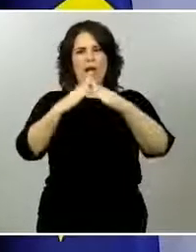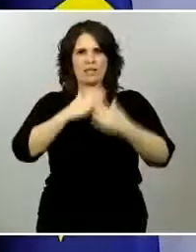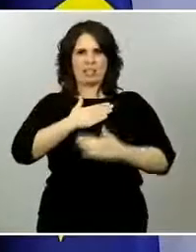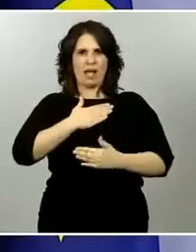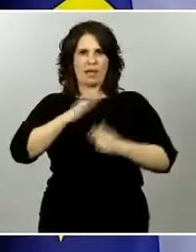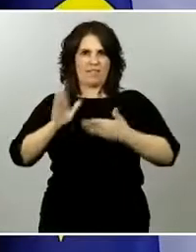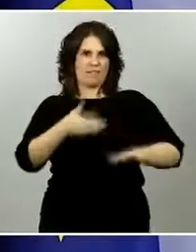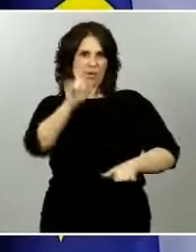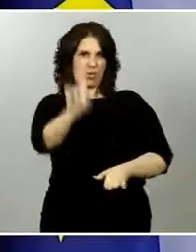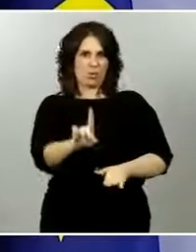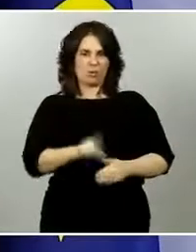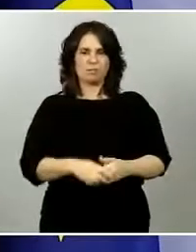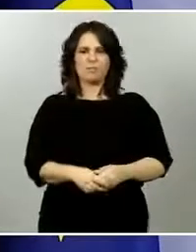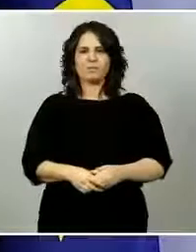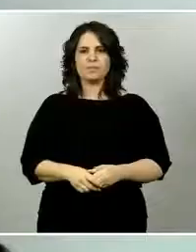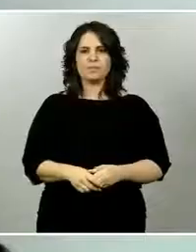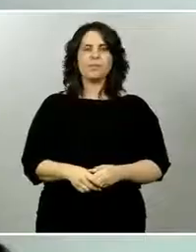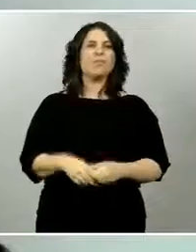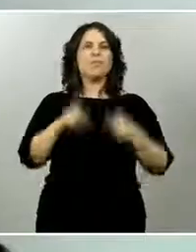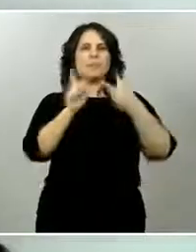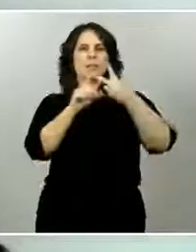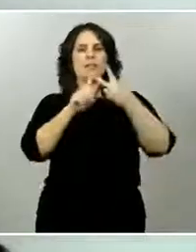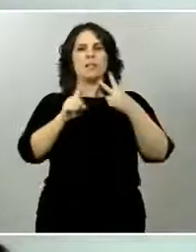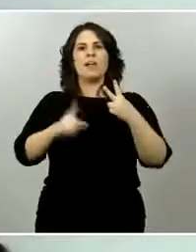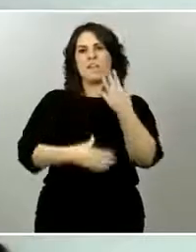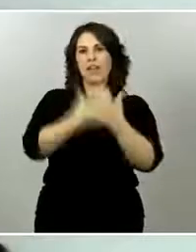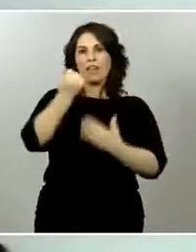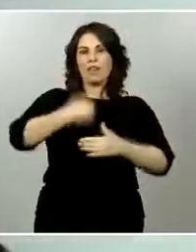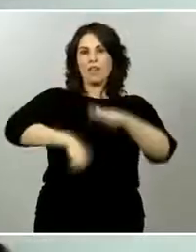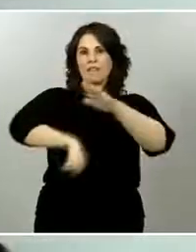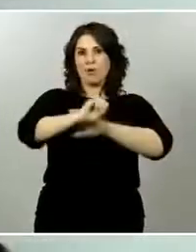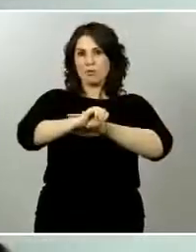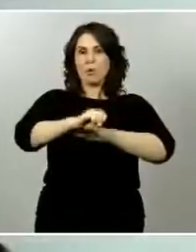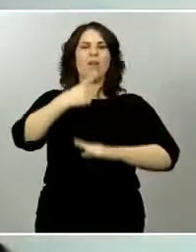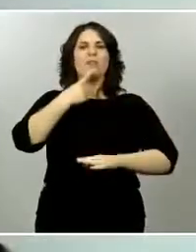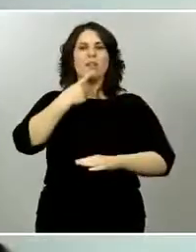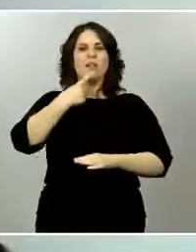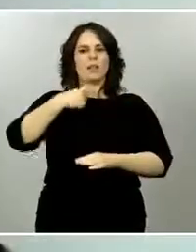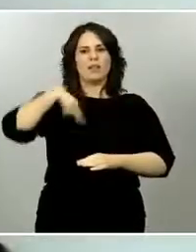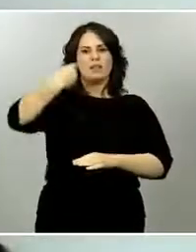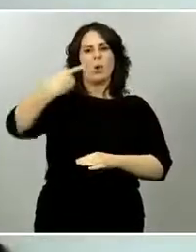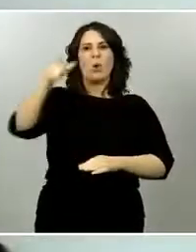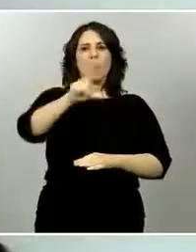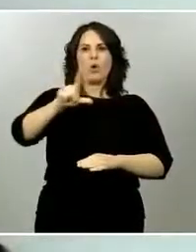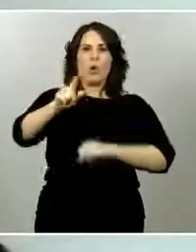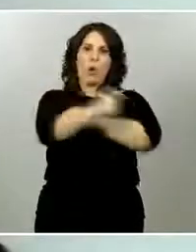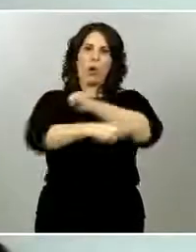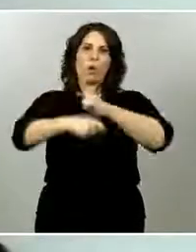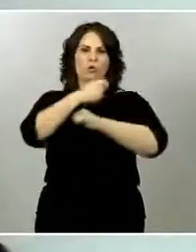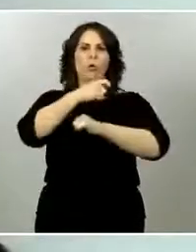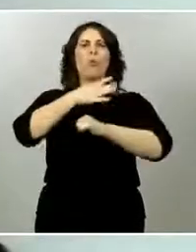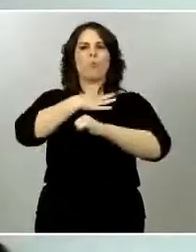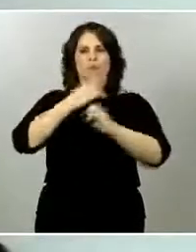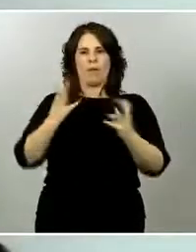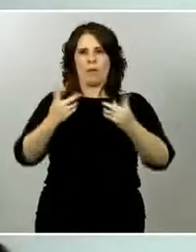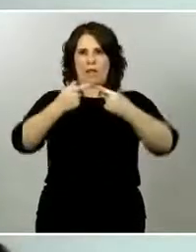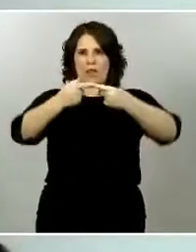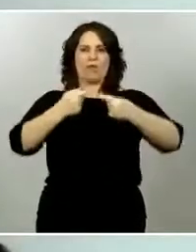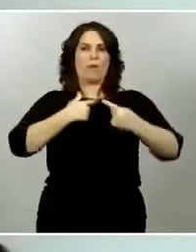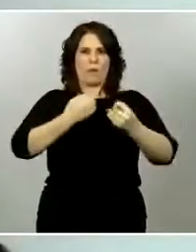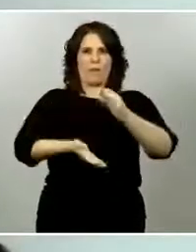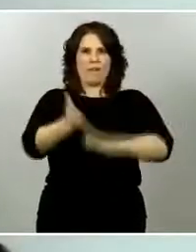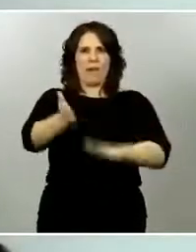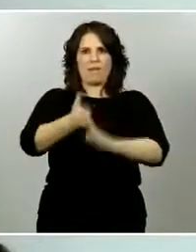permitió el traslado a una segunda residencia dentro de la provincia en esta fase 1. Y una última pregunta.